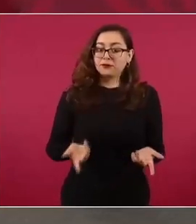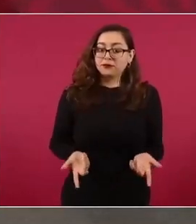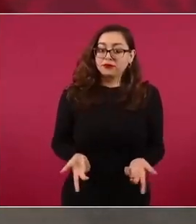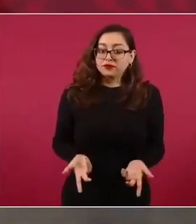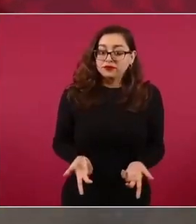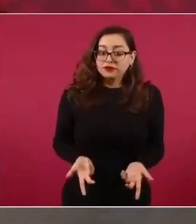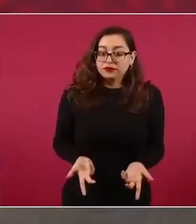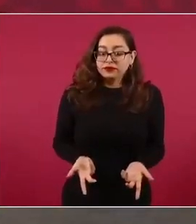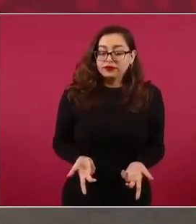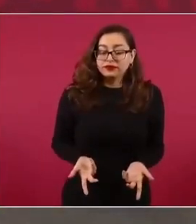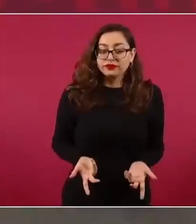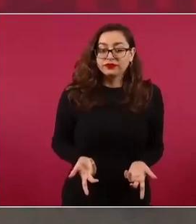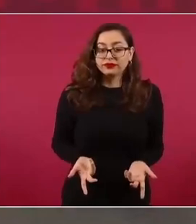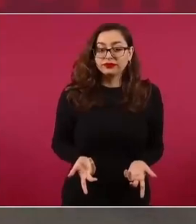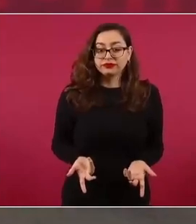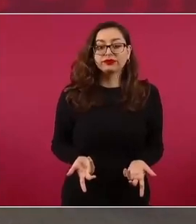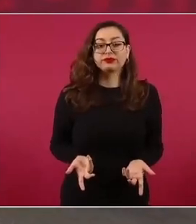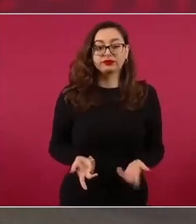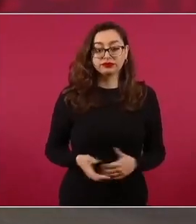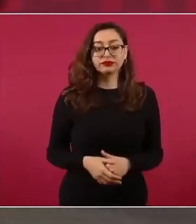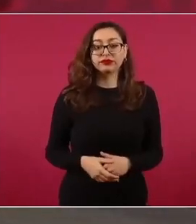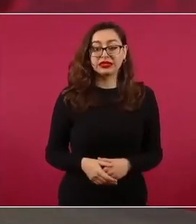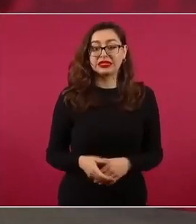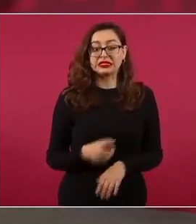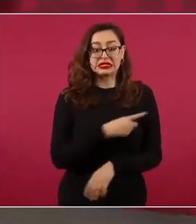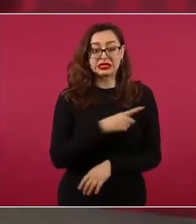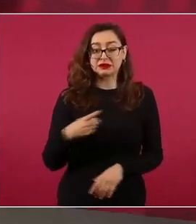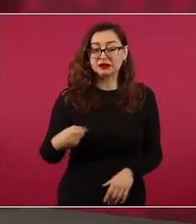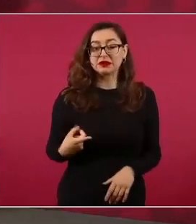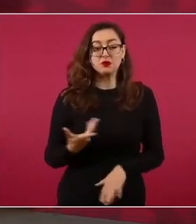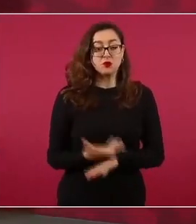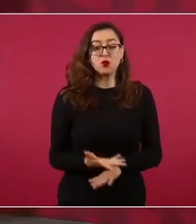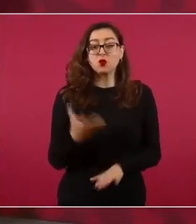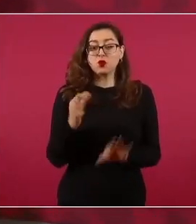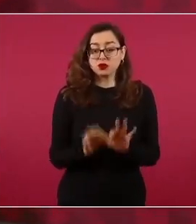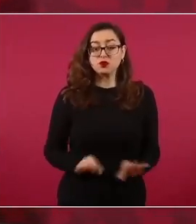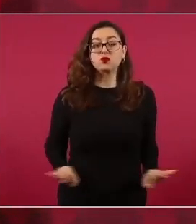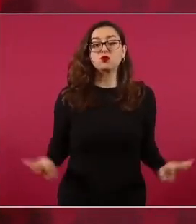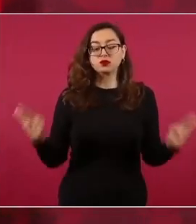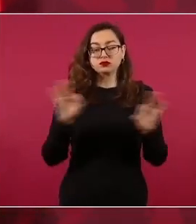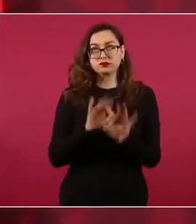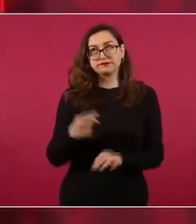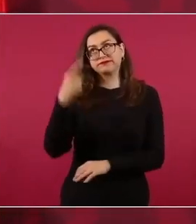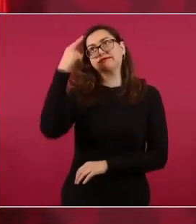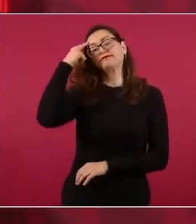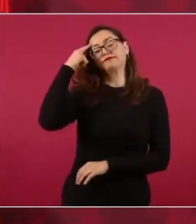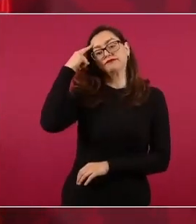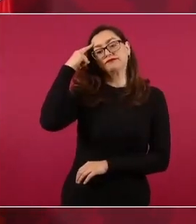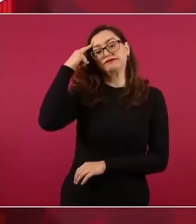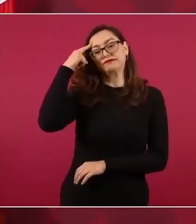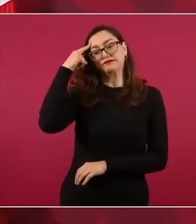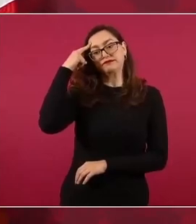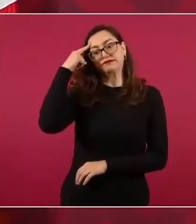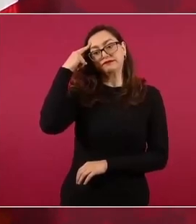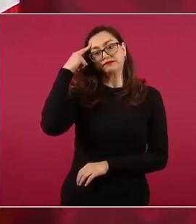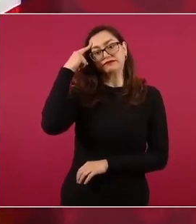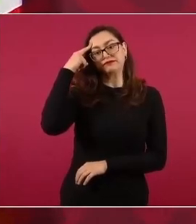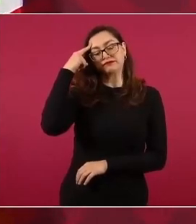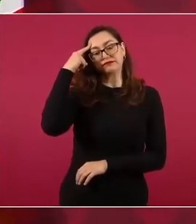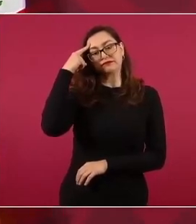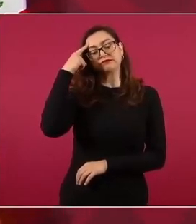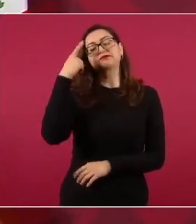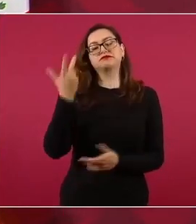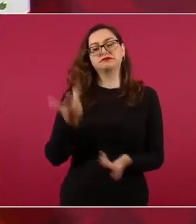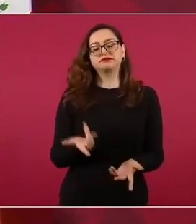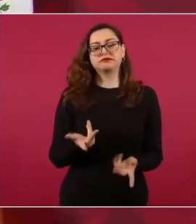Entonces, sí es muy importante tomar en cuenta eso. Además, un pueblo